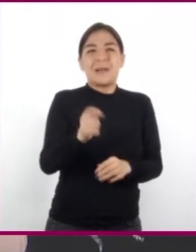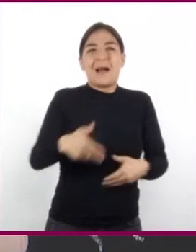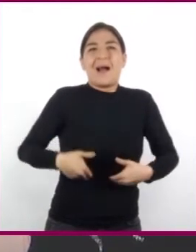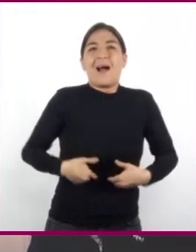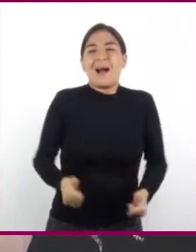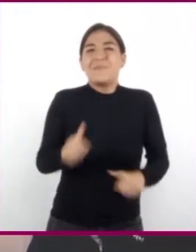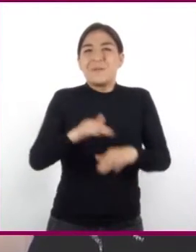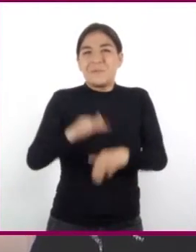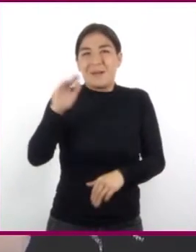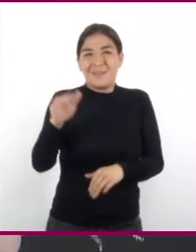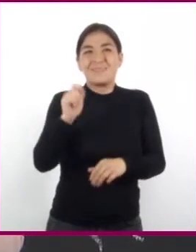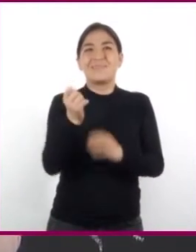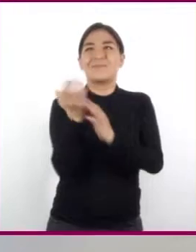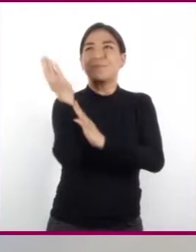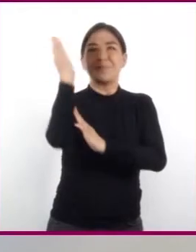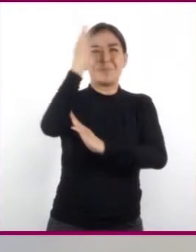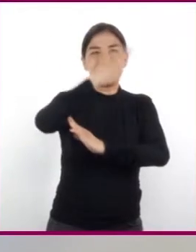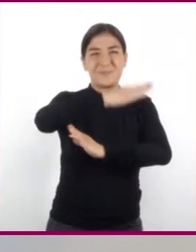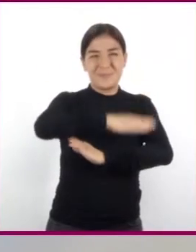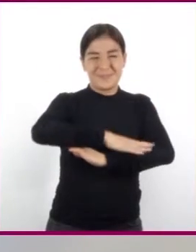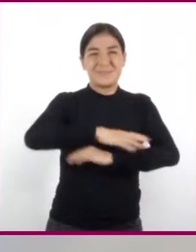hambre a lo largo del día.